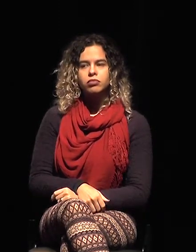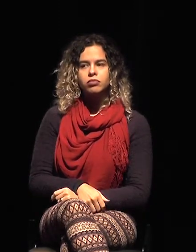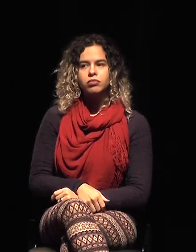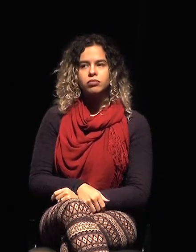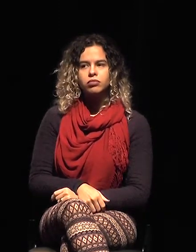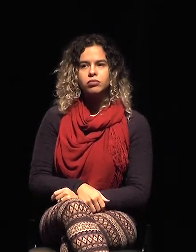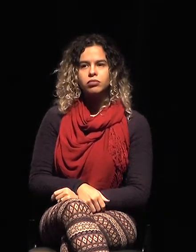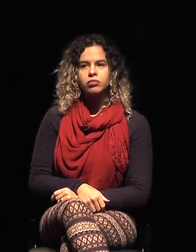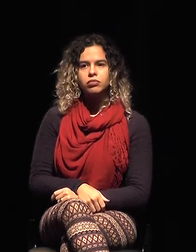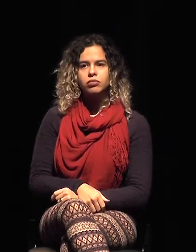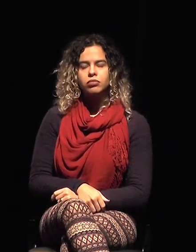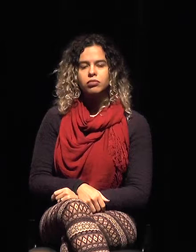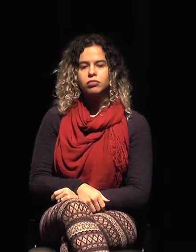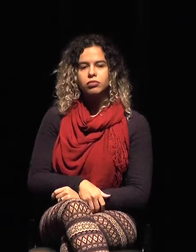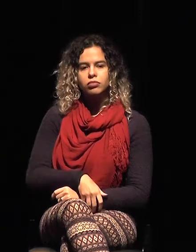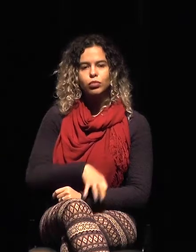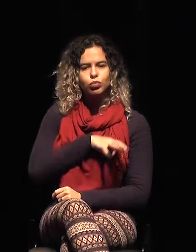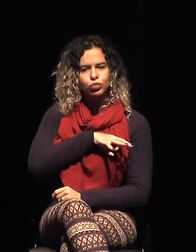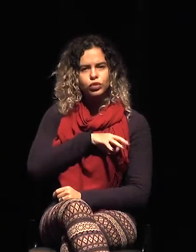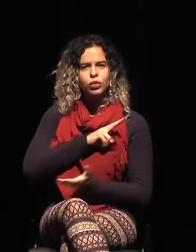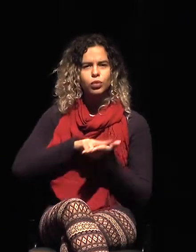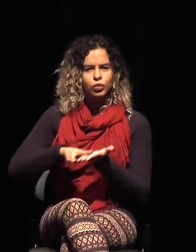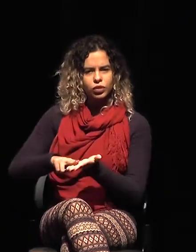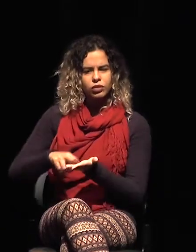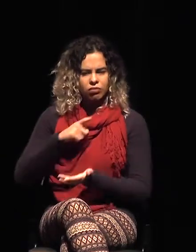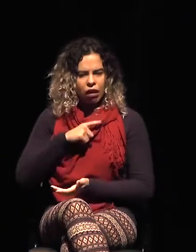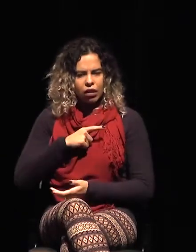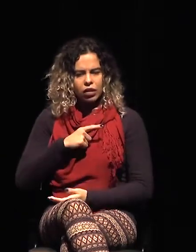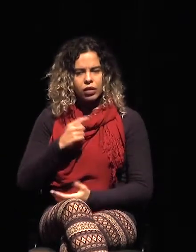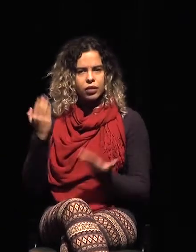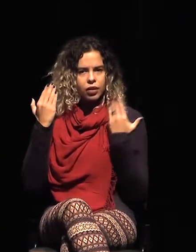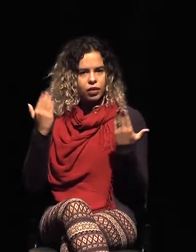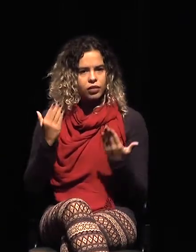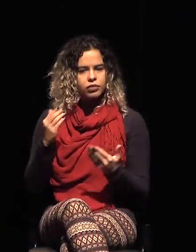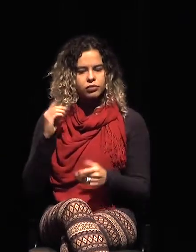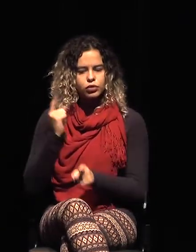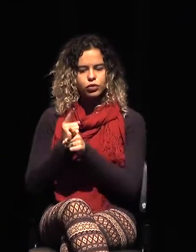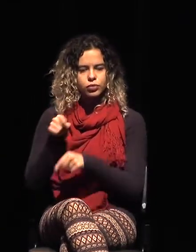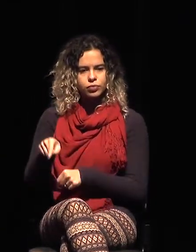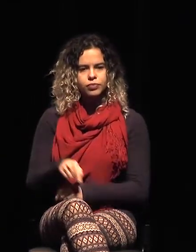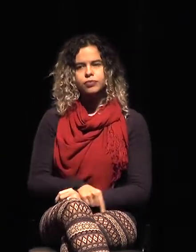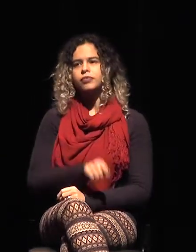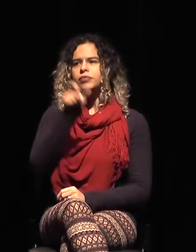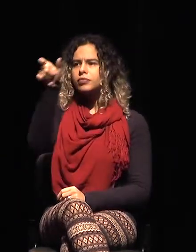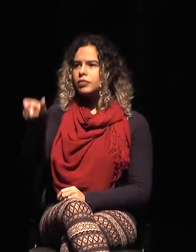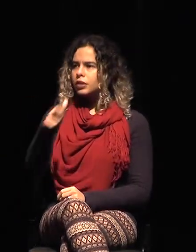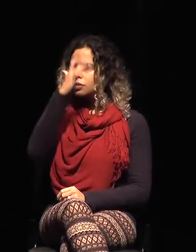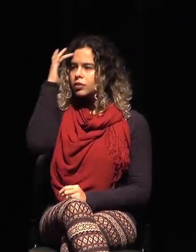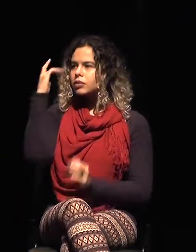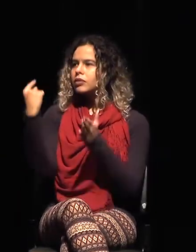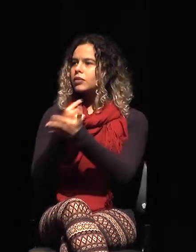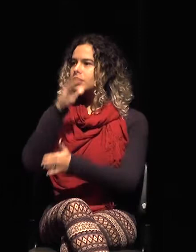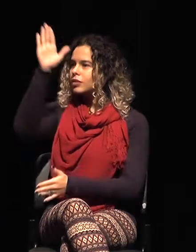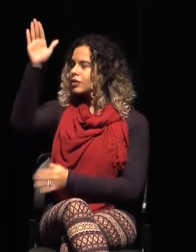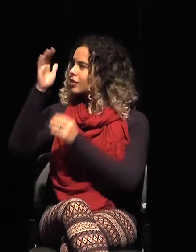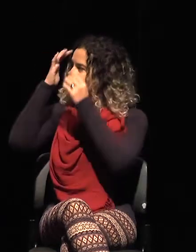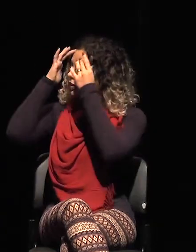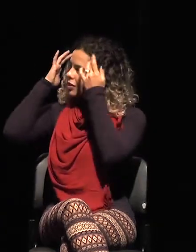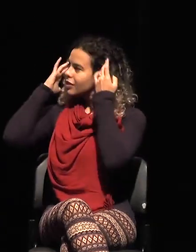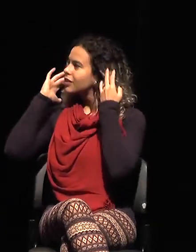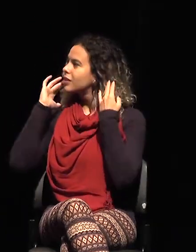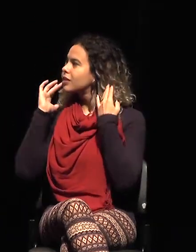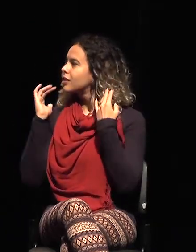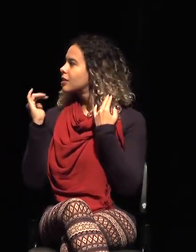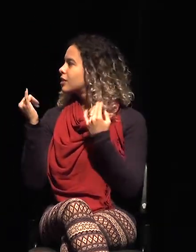servicio de recaudación? A ver, ¿quién hizo la pregunta? Por favor, parece que no está muy clara. ver, déjenme ver el